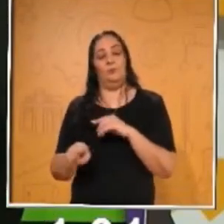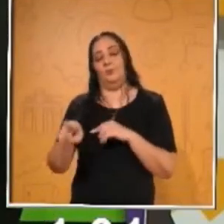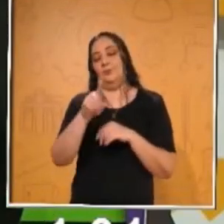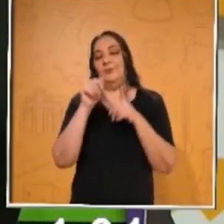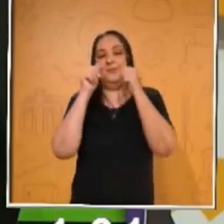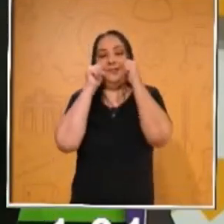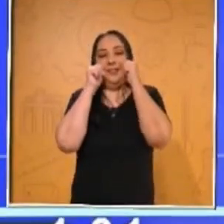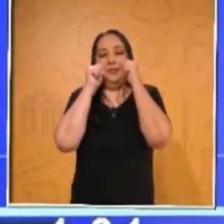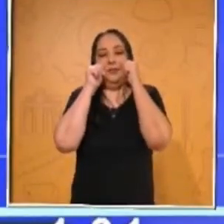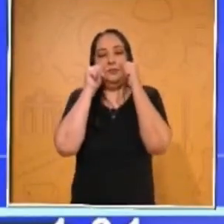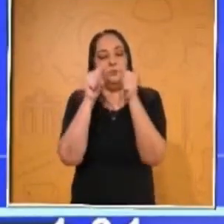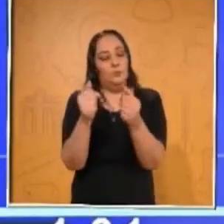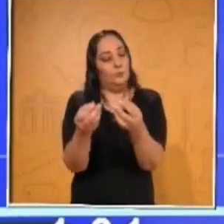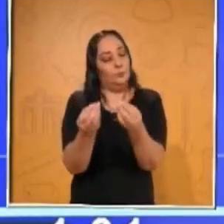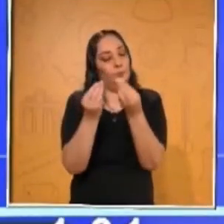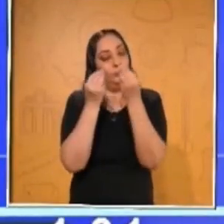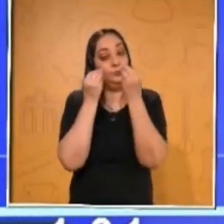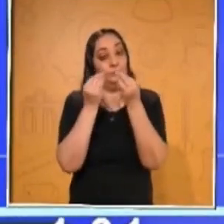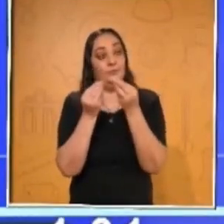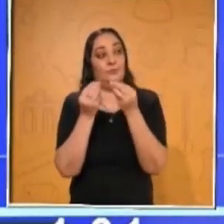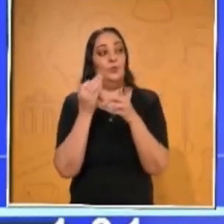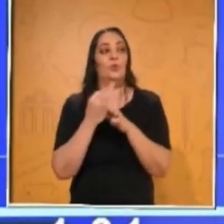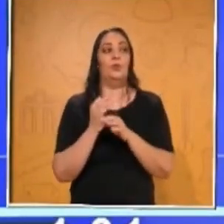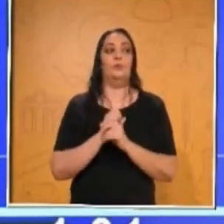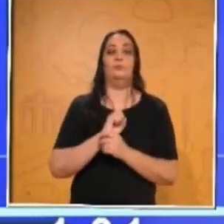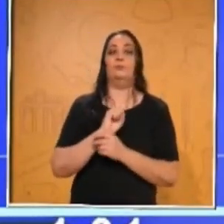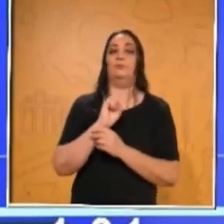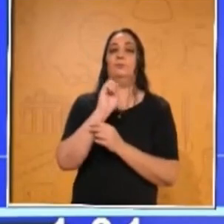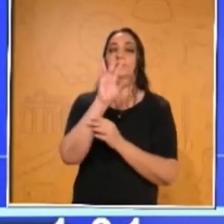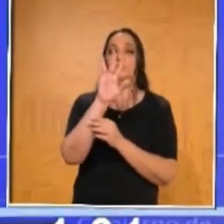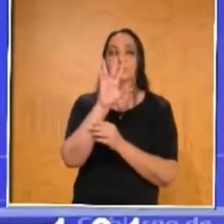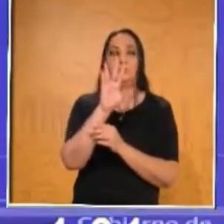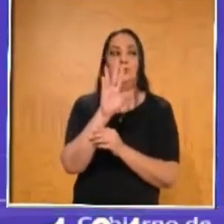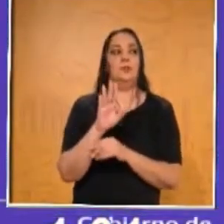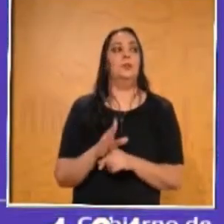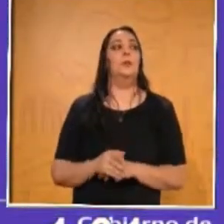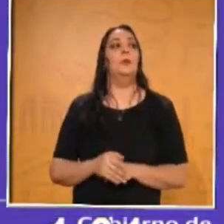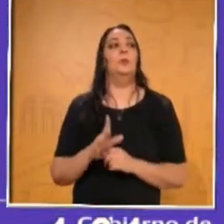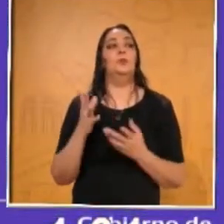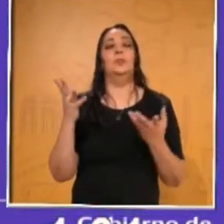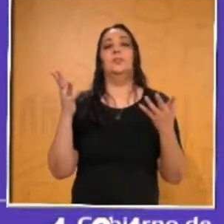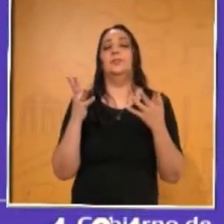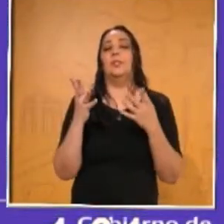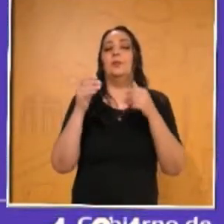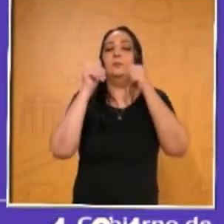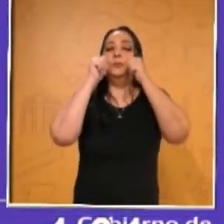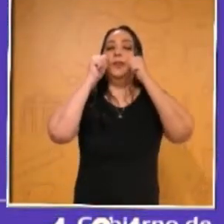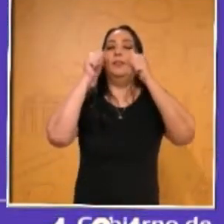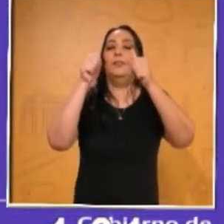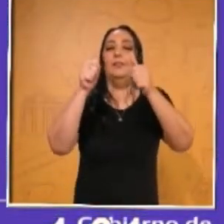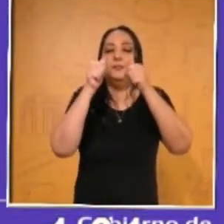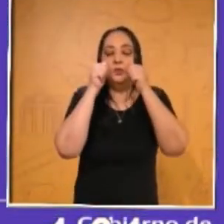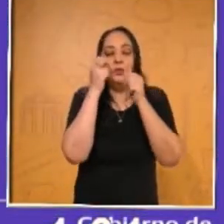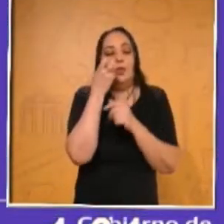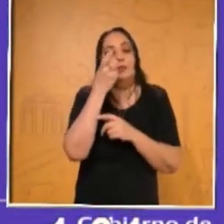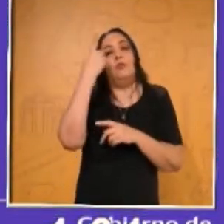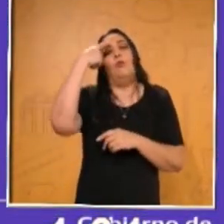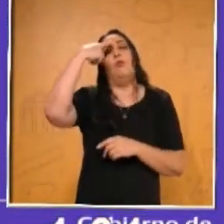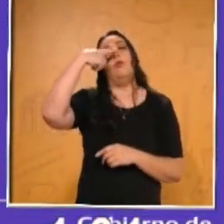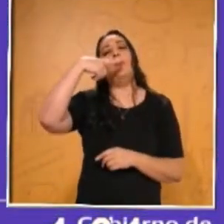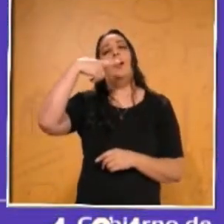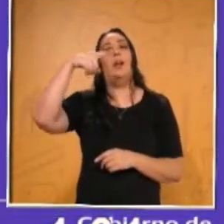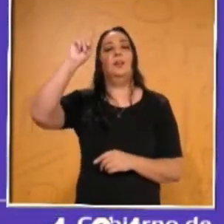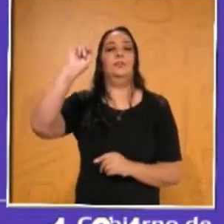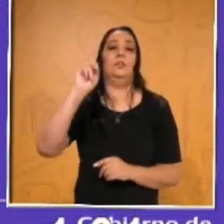pongan bastante atención. Vamos a proyectarlo en pantalla, por favor. Y vamos a poner bastante atención porque es un paso muy sencillo,